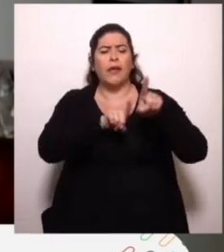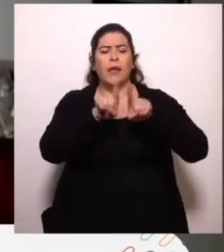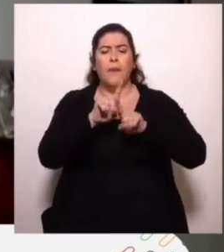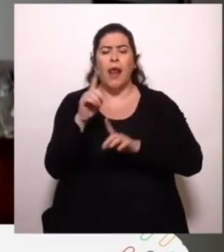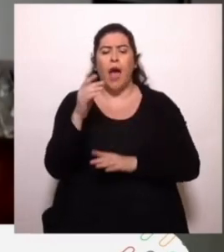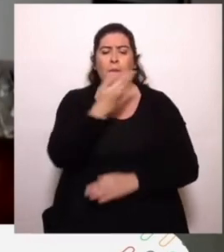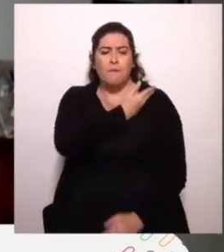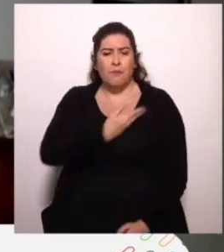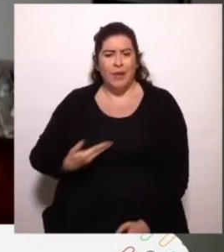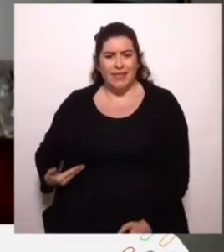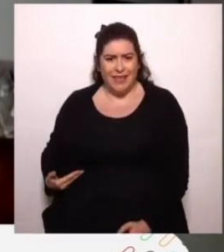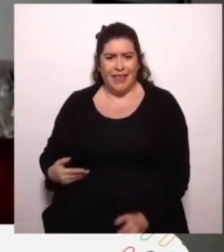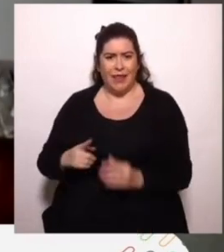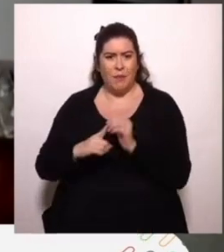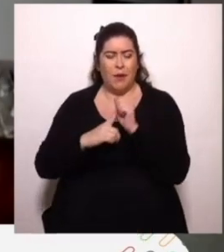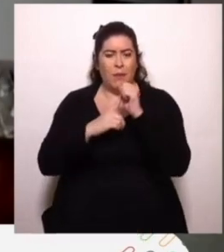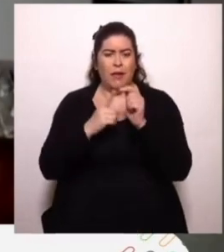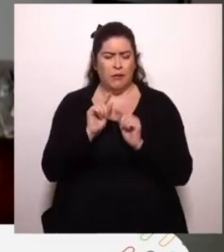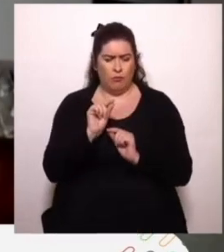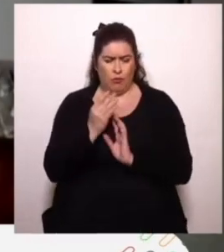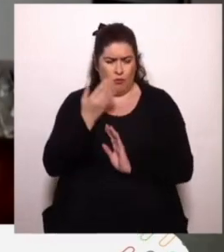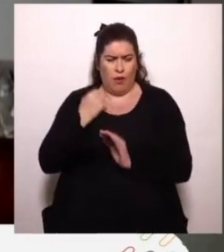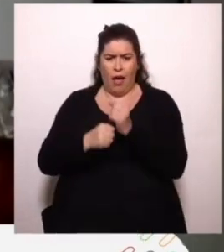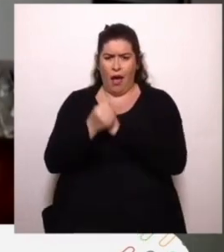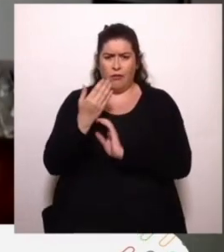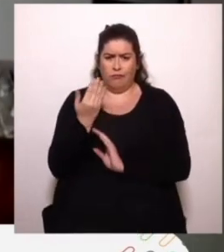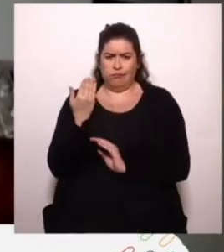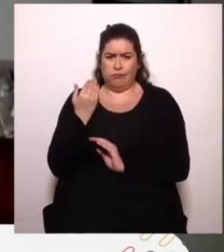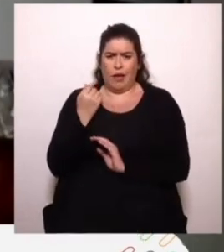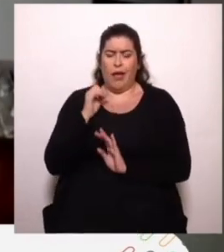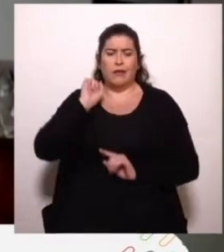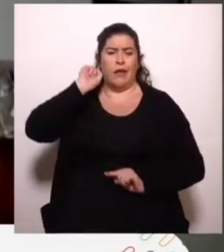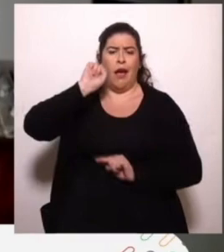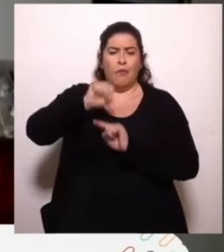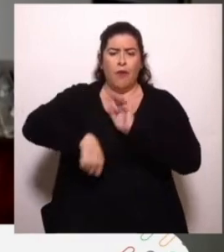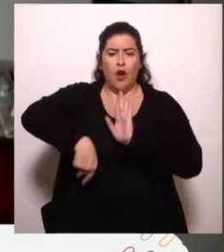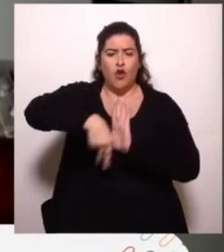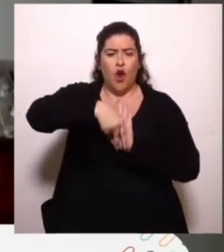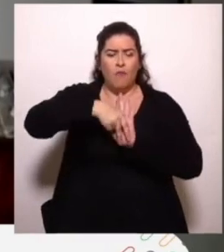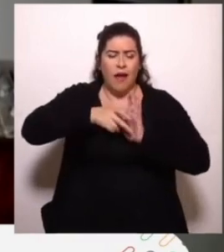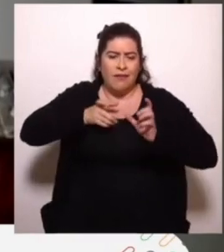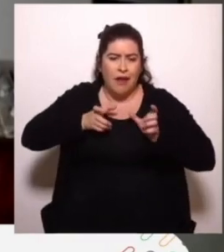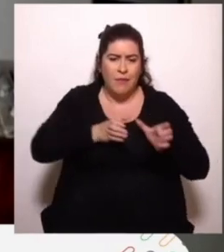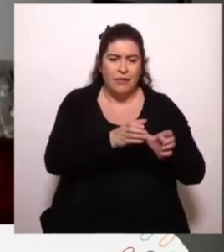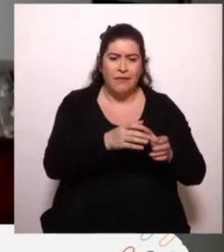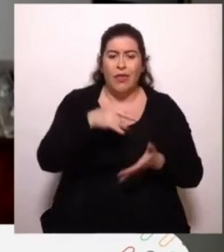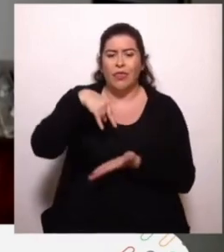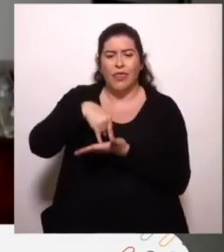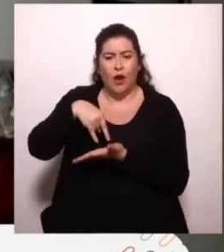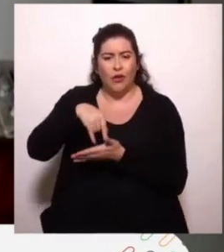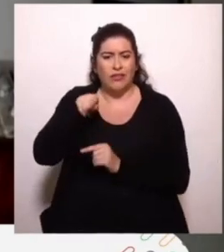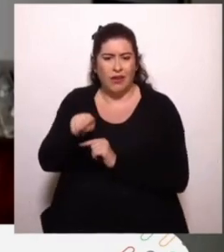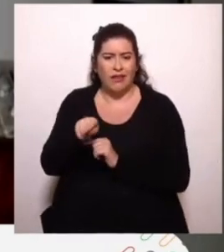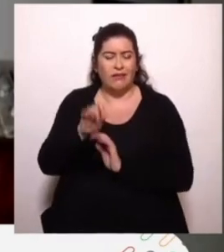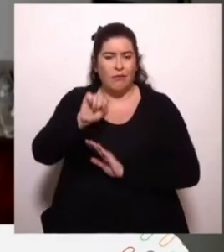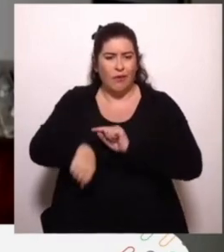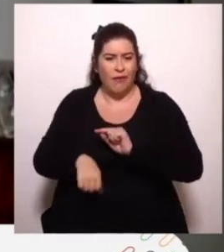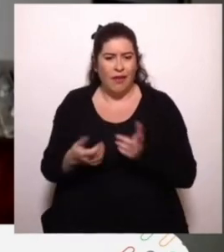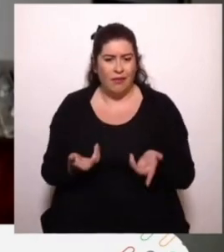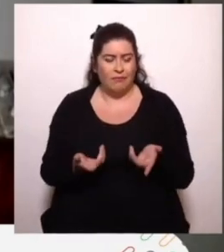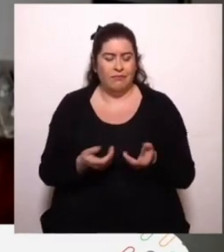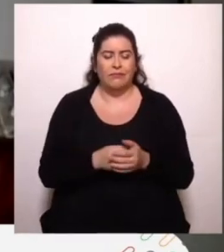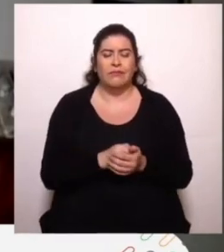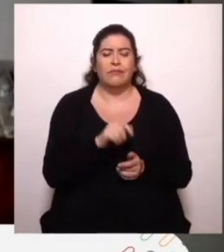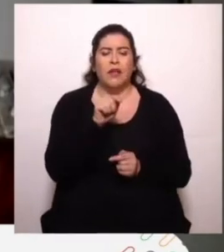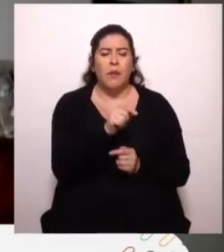que hace menos de un año atrás aprobaron normas represivas en el Congreso. Con la fachada